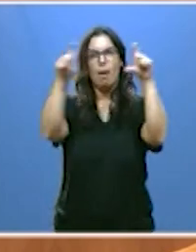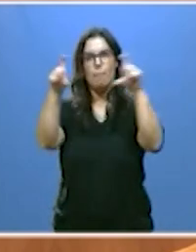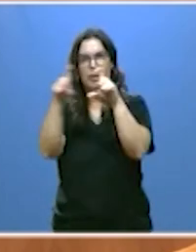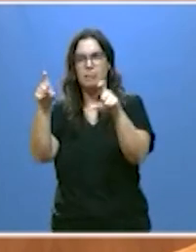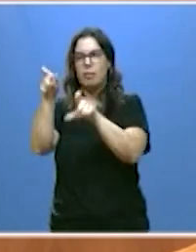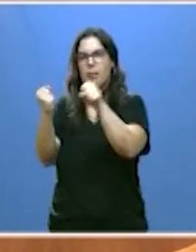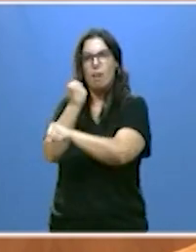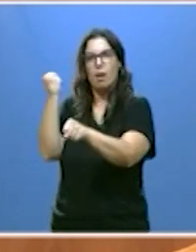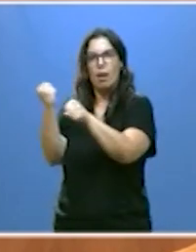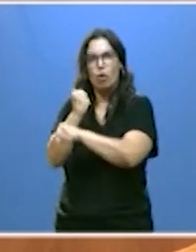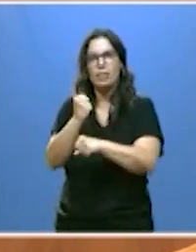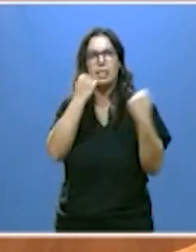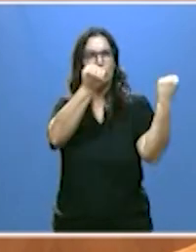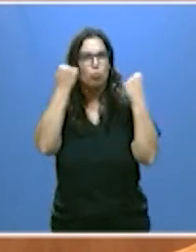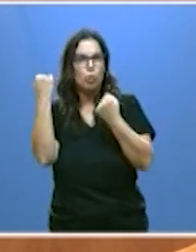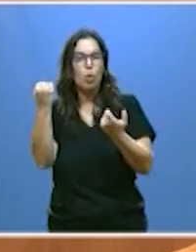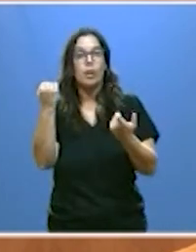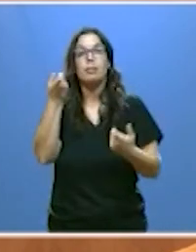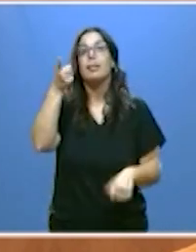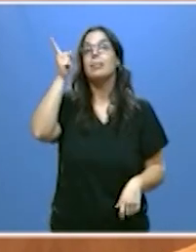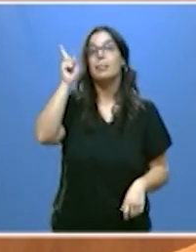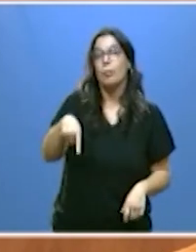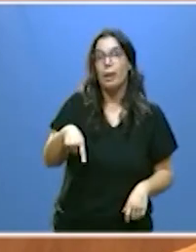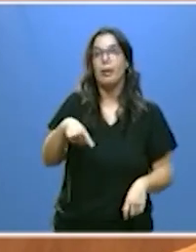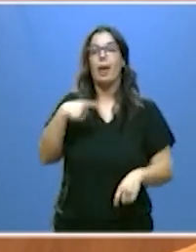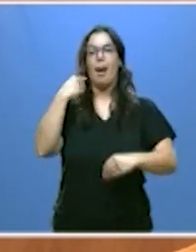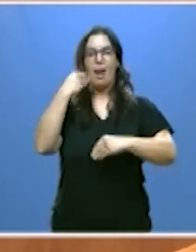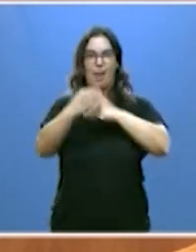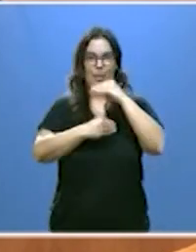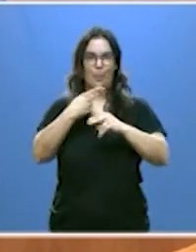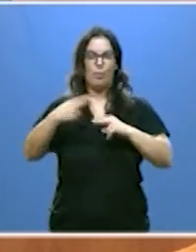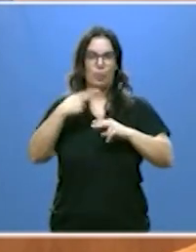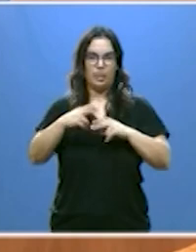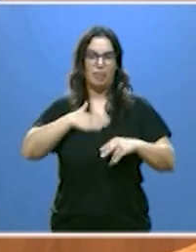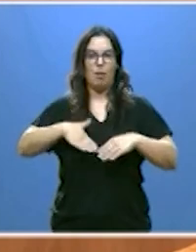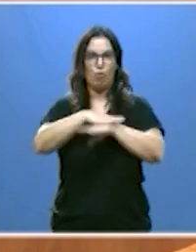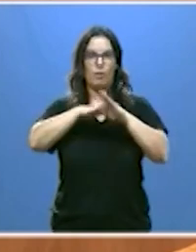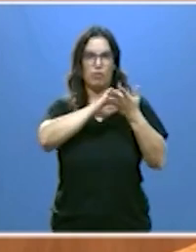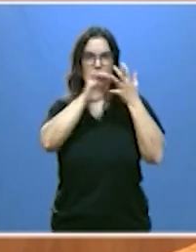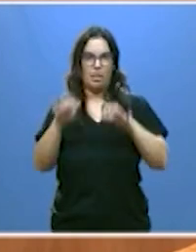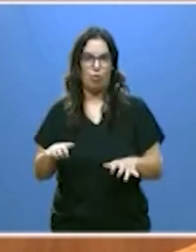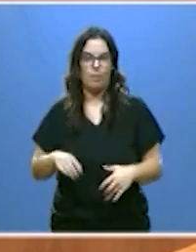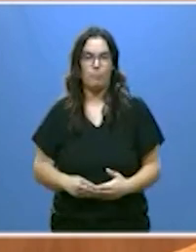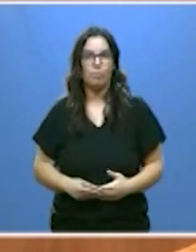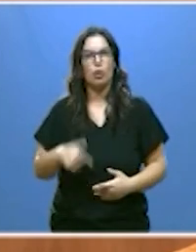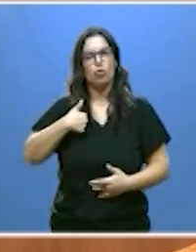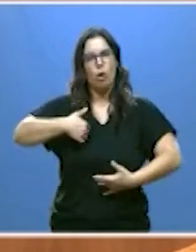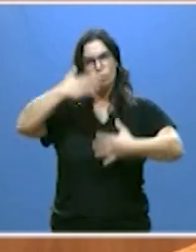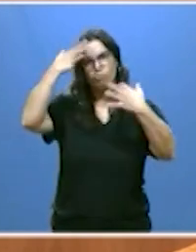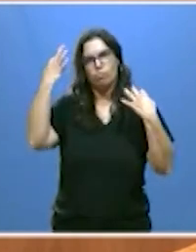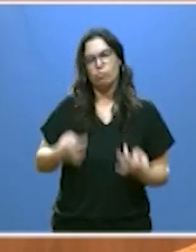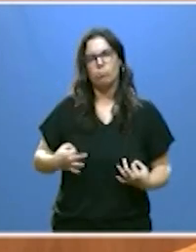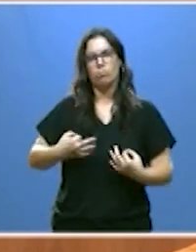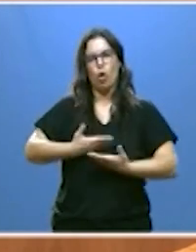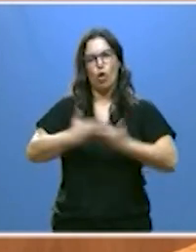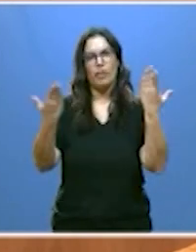trabajadores, instituciones, pero también a la acción política del Gobierno de Castilla y León. Creo en el diálogo social